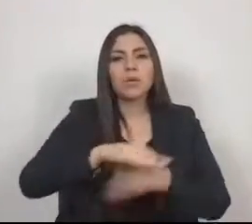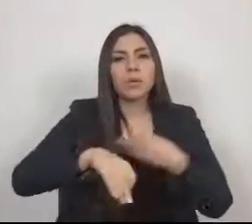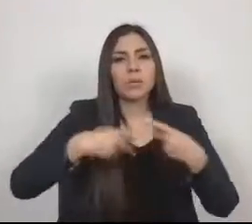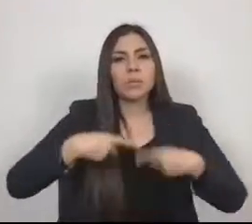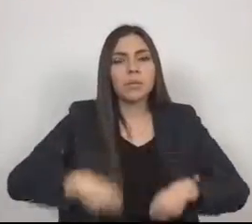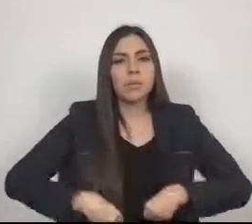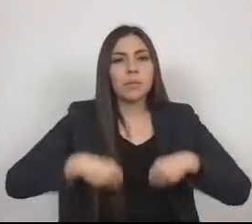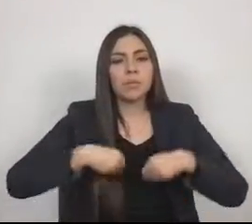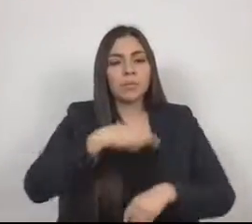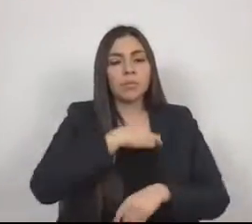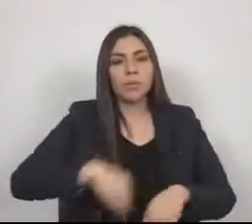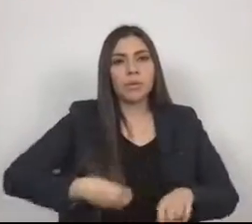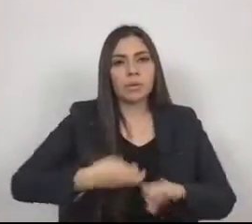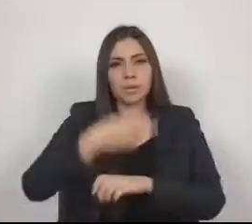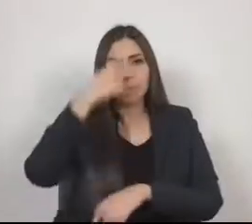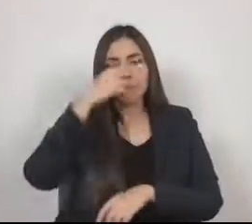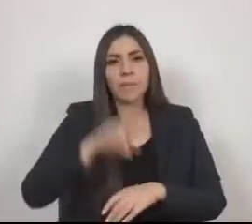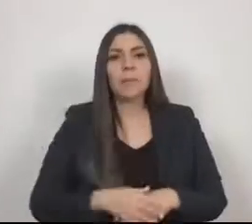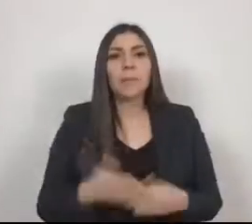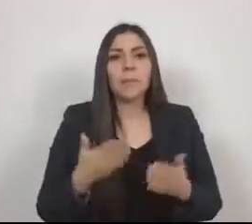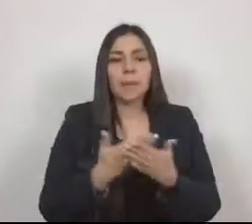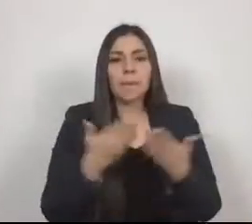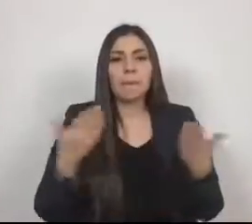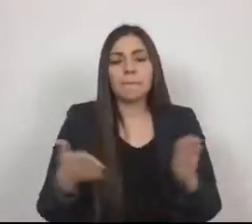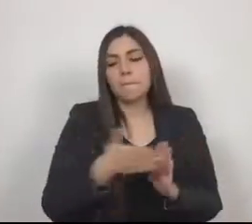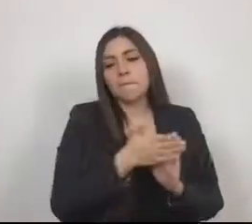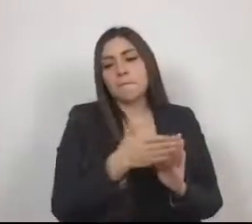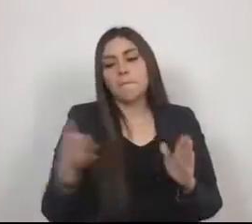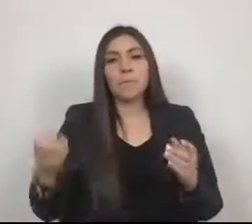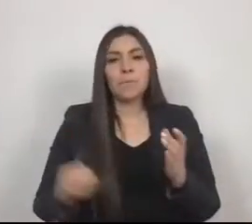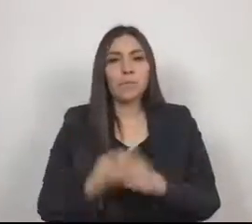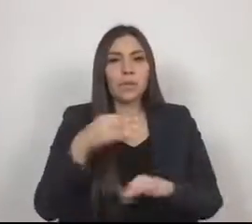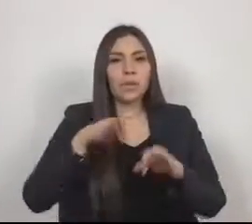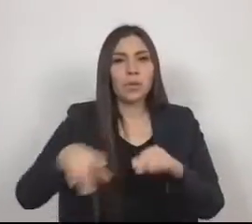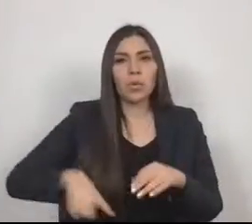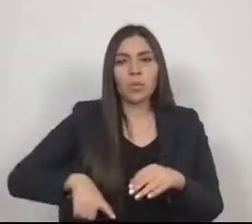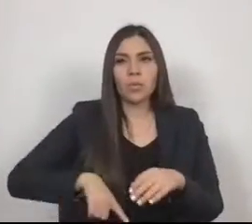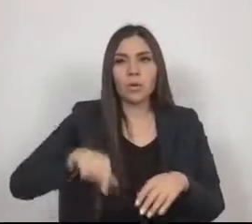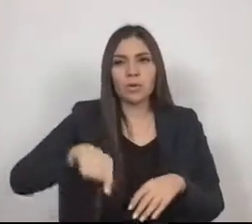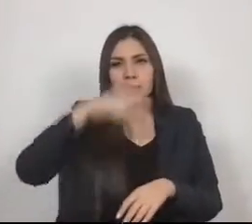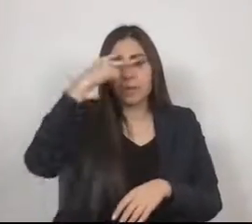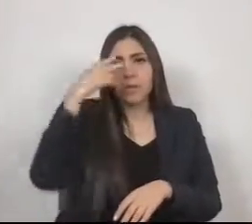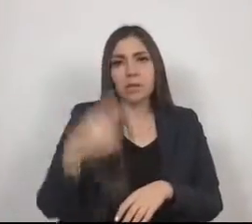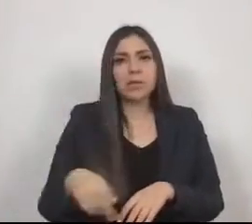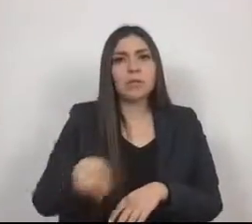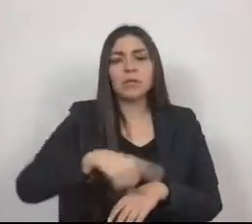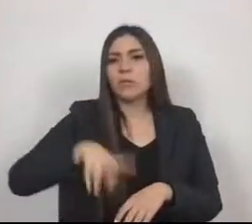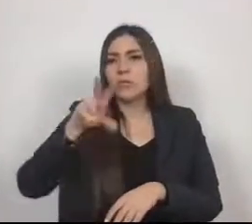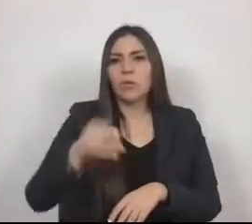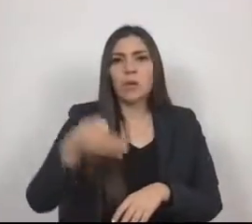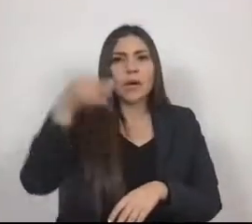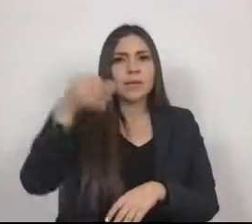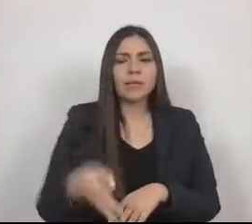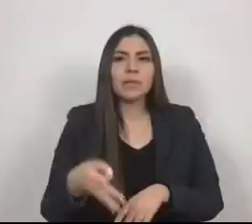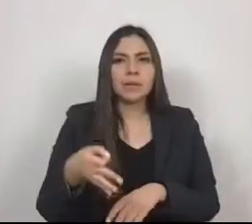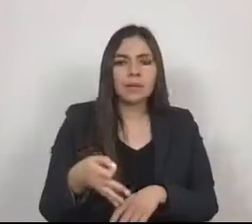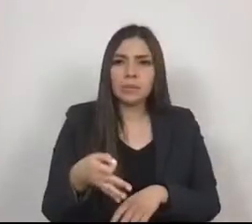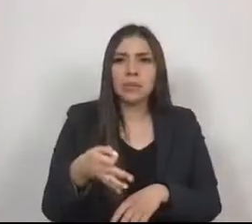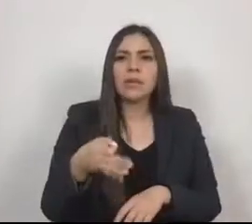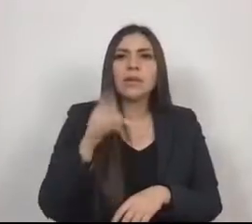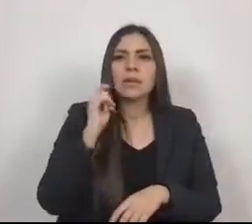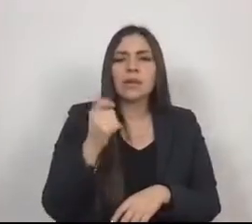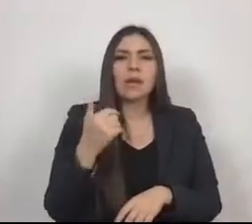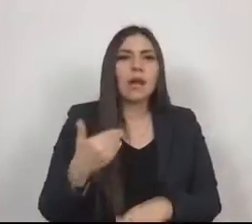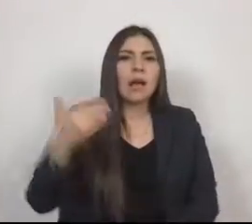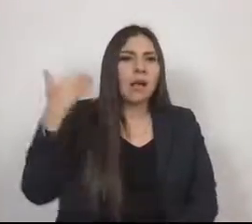En esta nueva etapa de la vida pública de México no se permitirán ninguno de los vicios de las políticas que nos